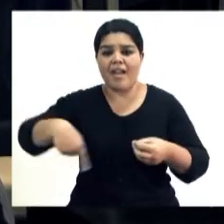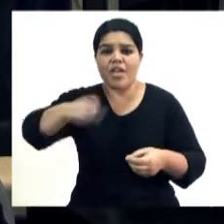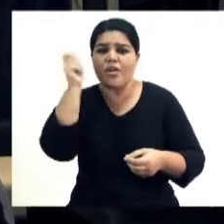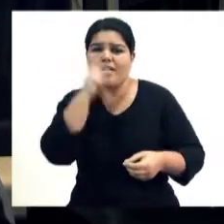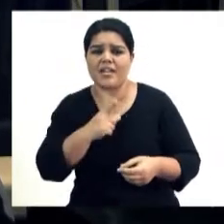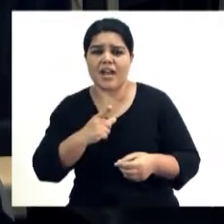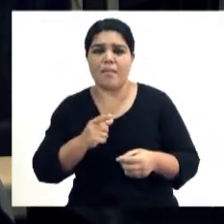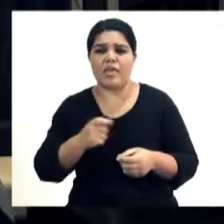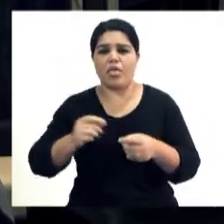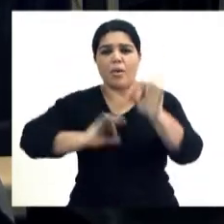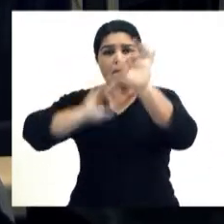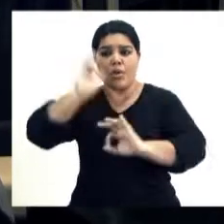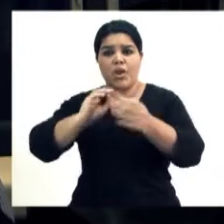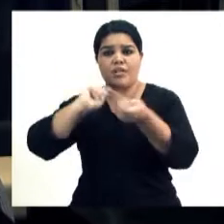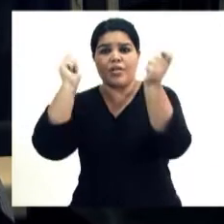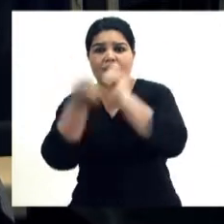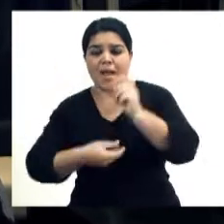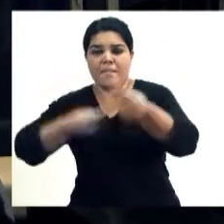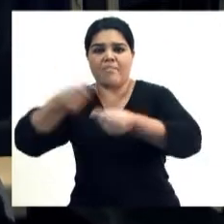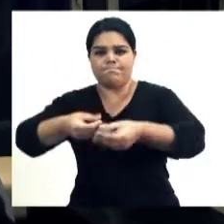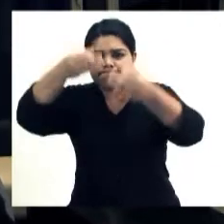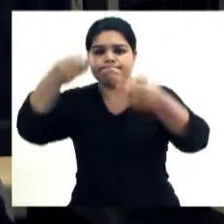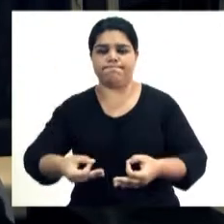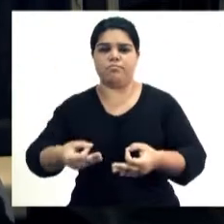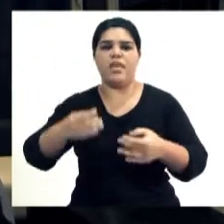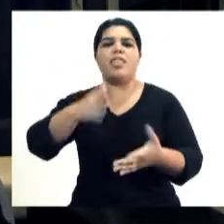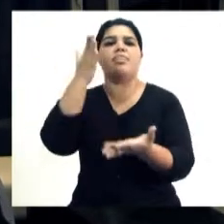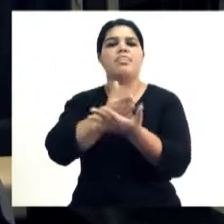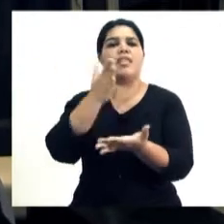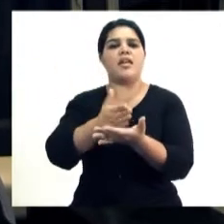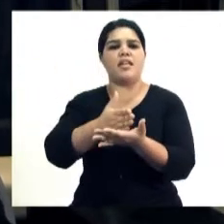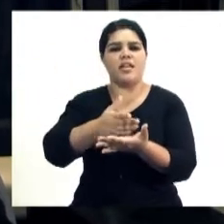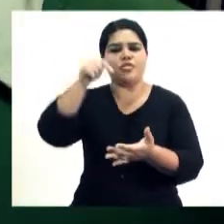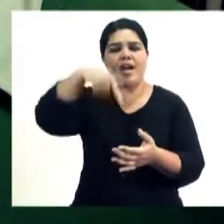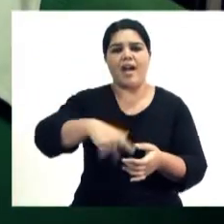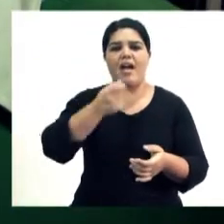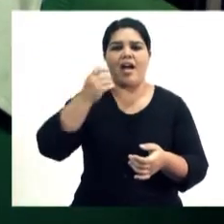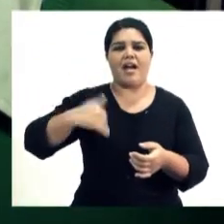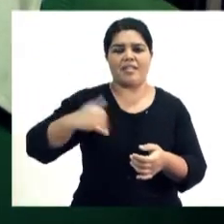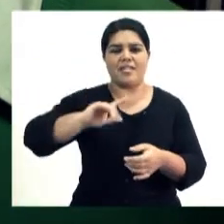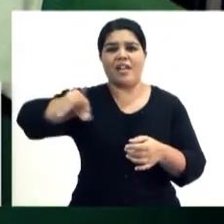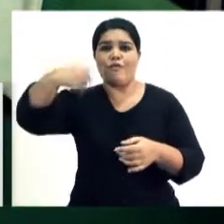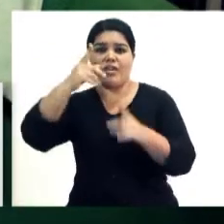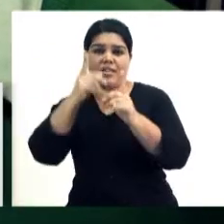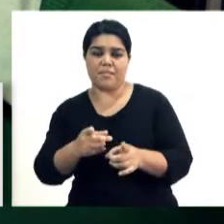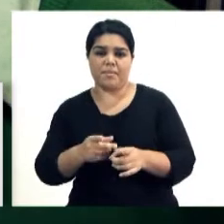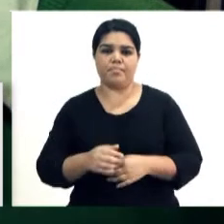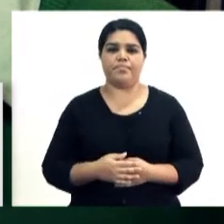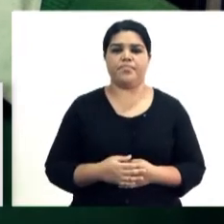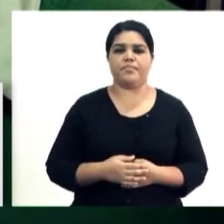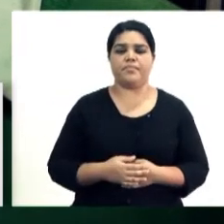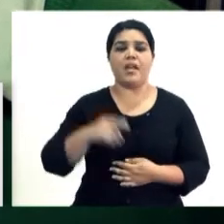empresarios y puedan ejercer sus derechos y crecer dentro del país y fuera. Esta experiencia que